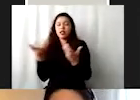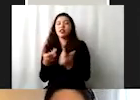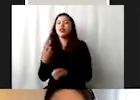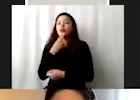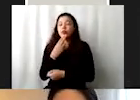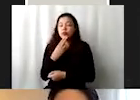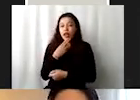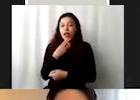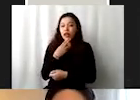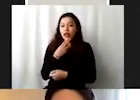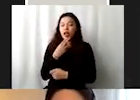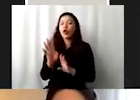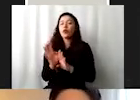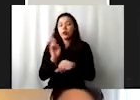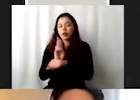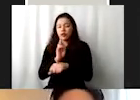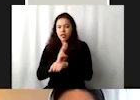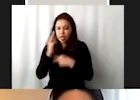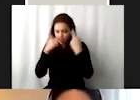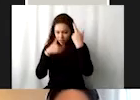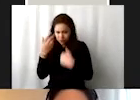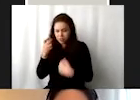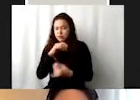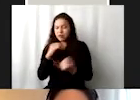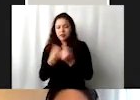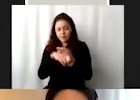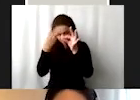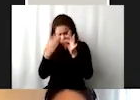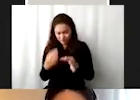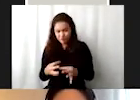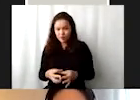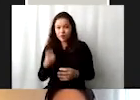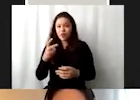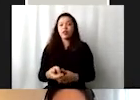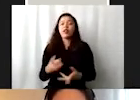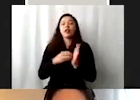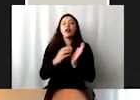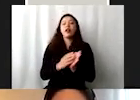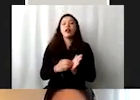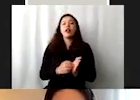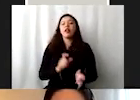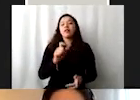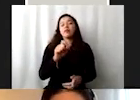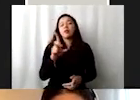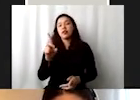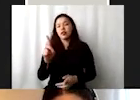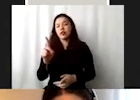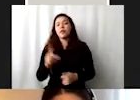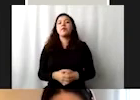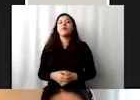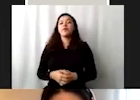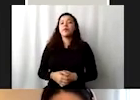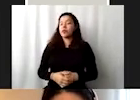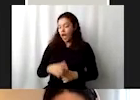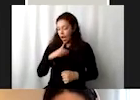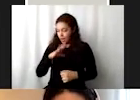cómo revisar que se estén cumpliendo. Todo esto es la Agenda 2030. Y hay interconexiones también